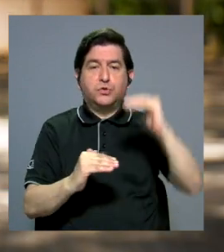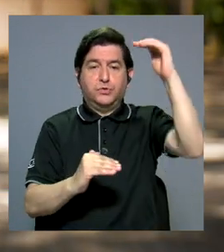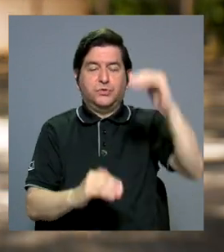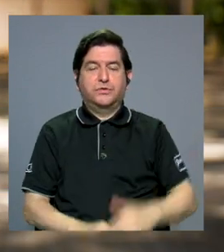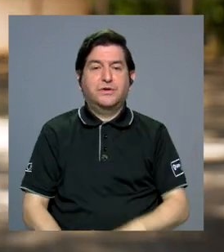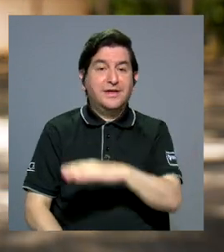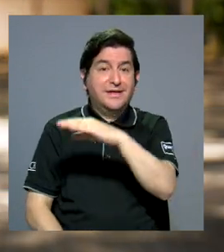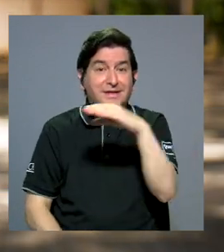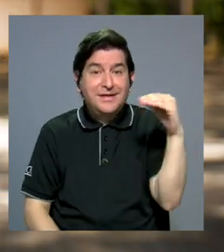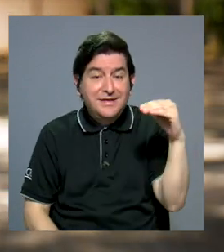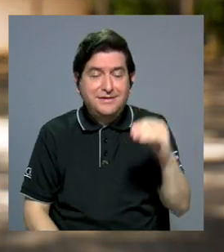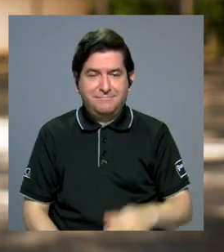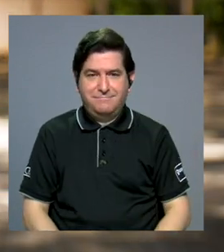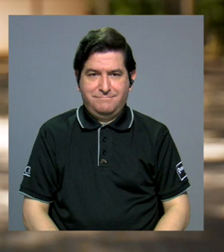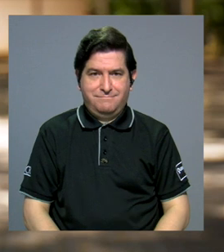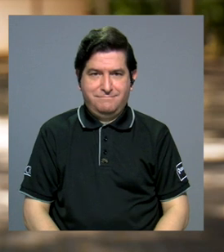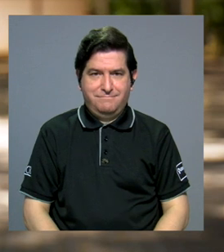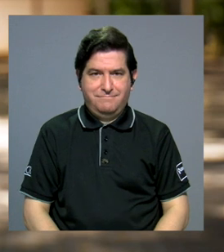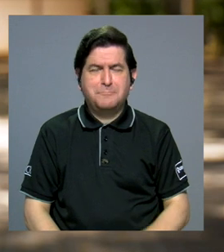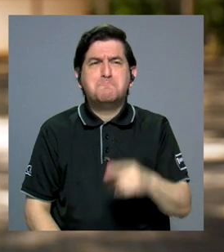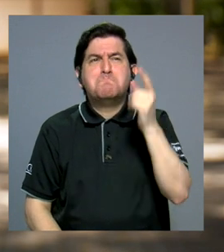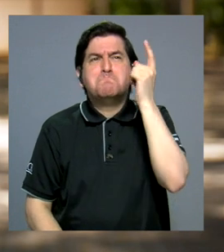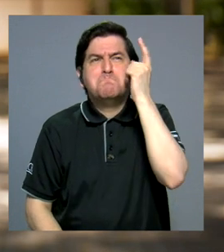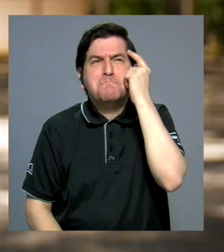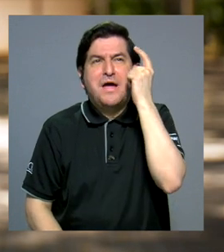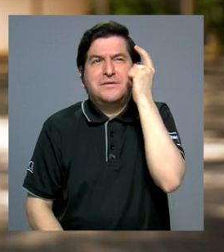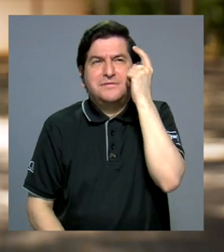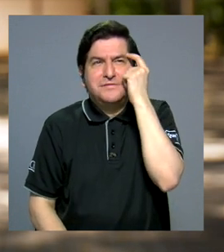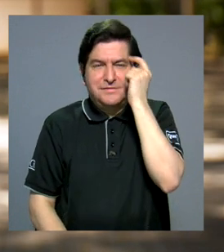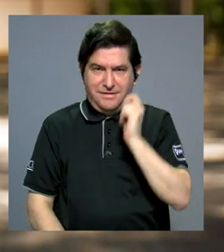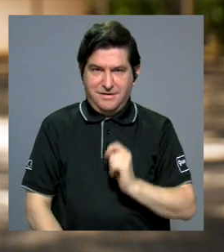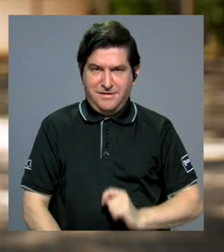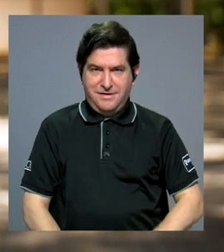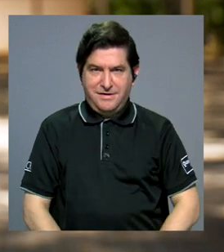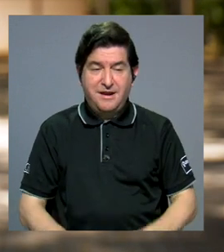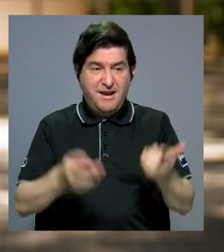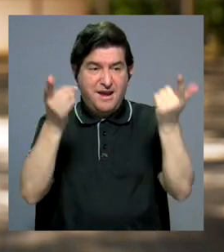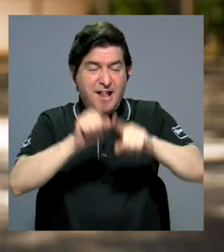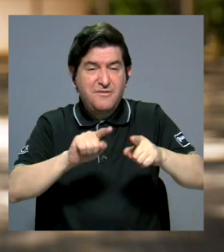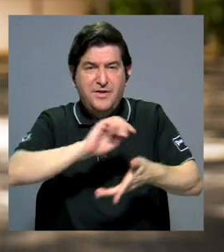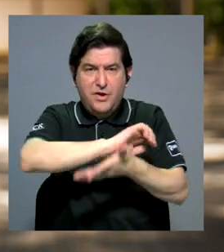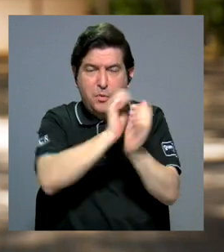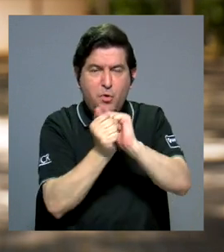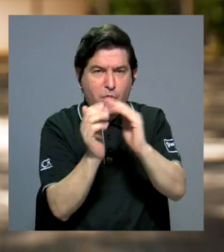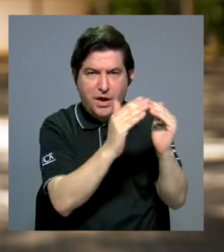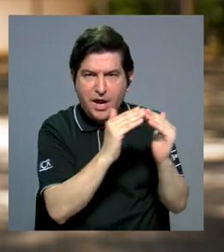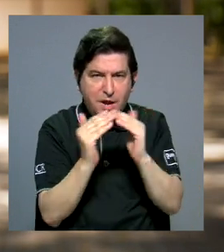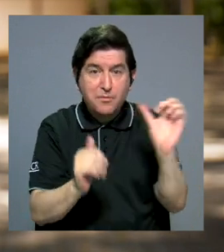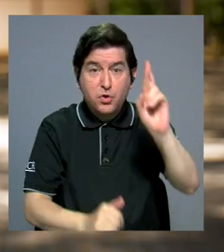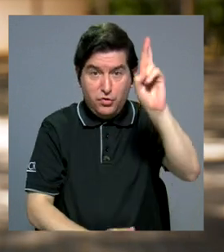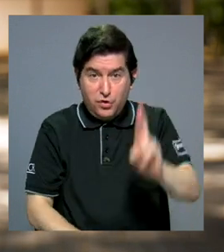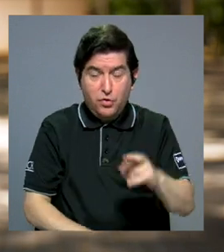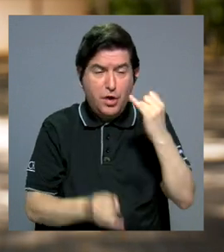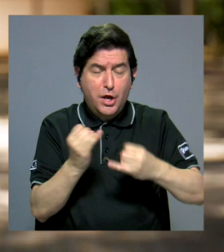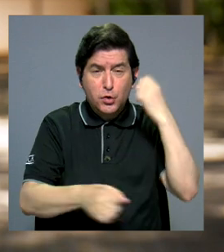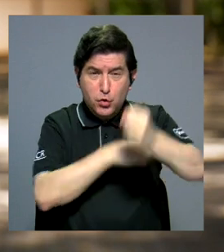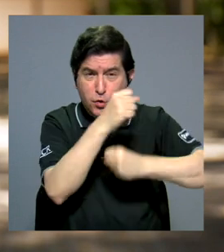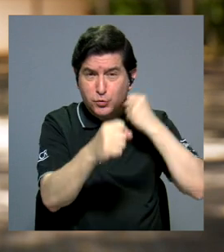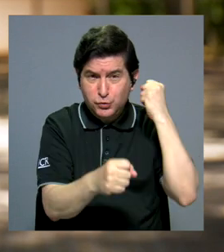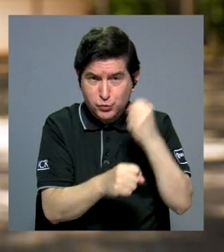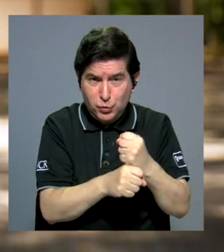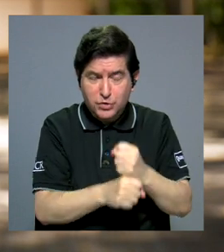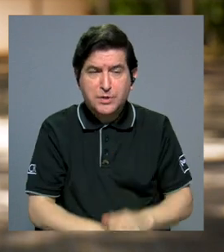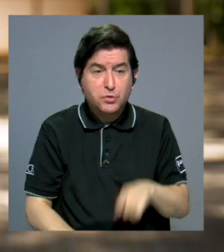podemos pensar que por el fenómeno del cambio poblacional en Costa Rica en los últimos años,